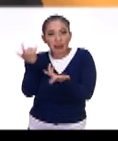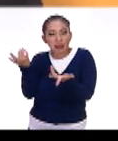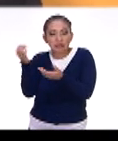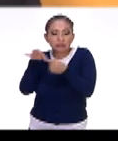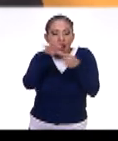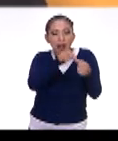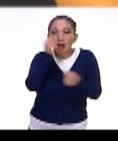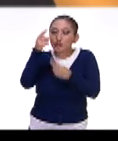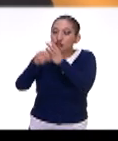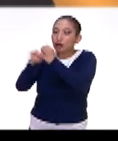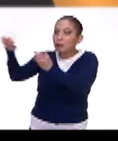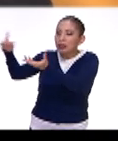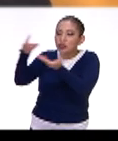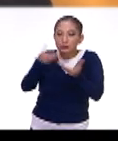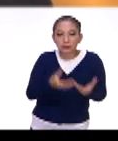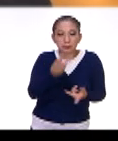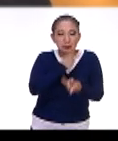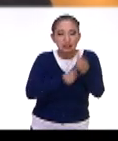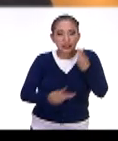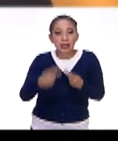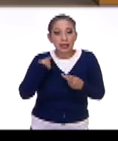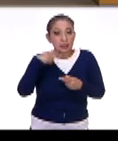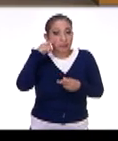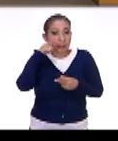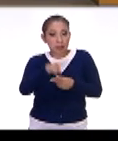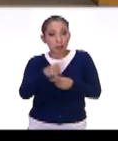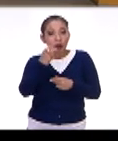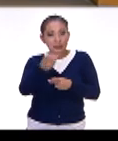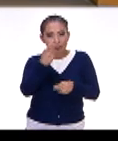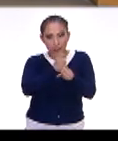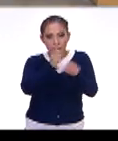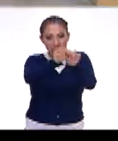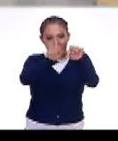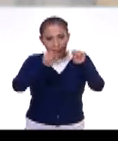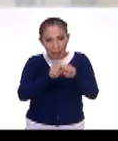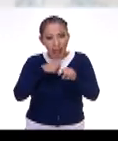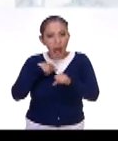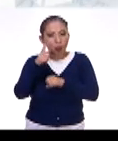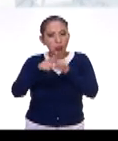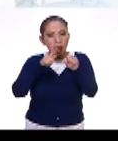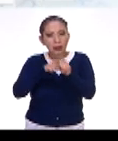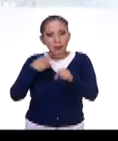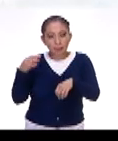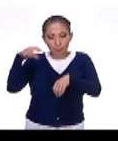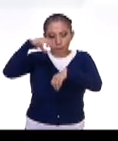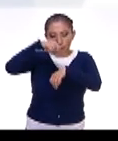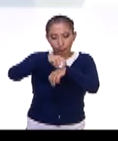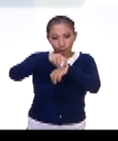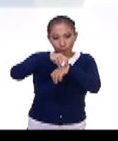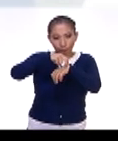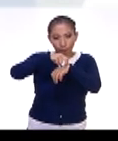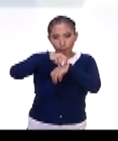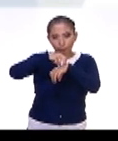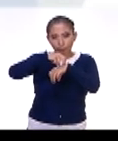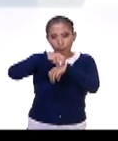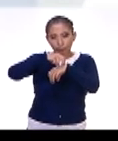de traer algunas piezas. Y lo que vimos fue, en la primera sala vimos un insecto que está posado sobre una